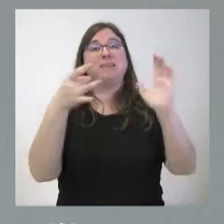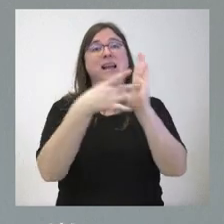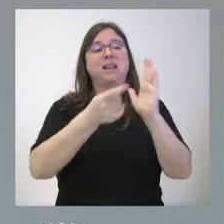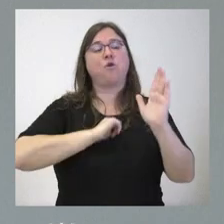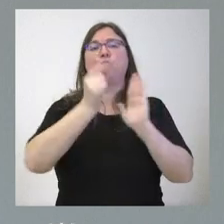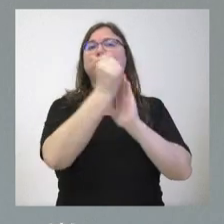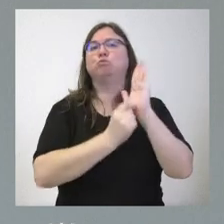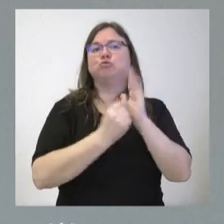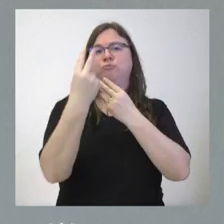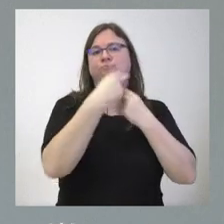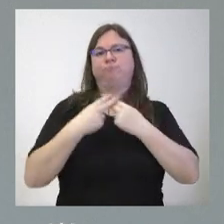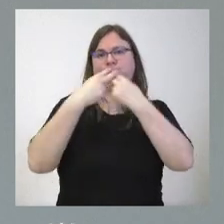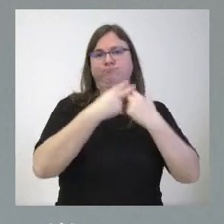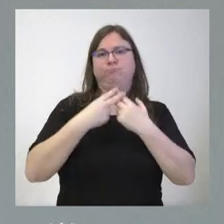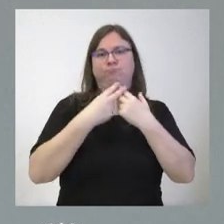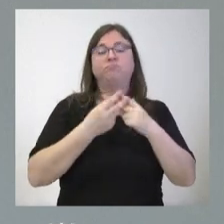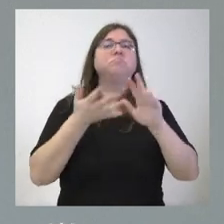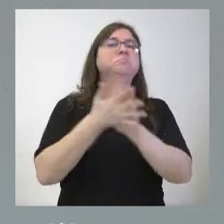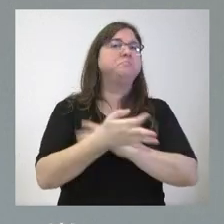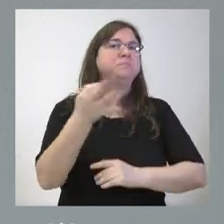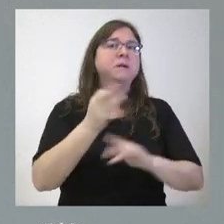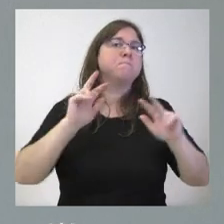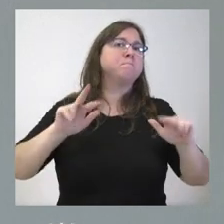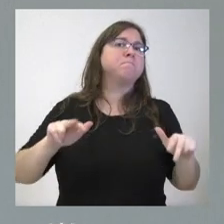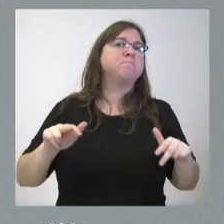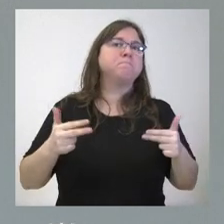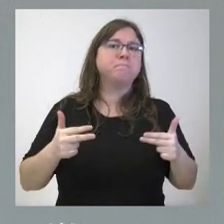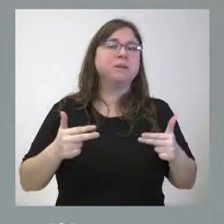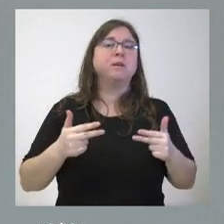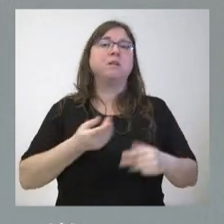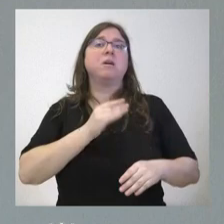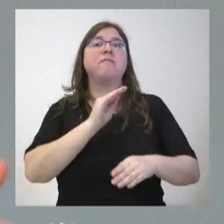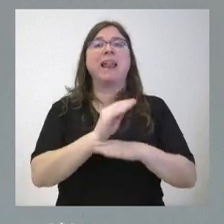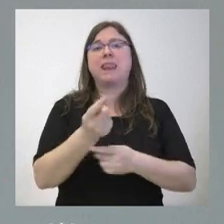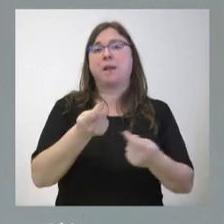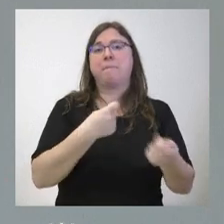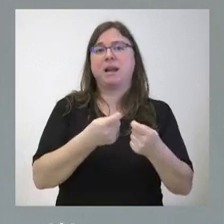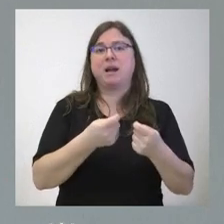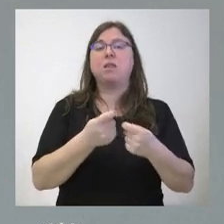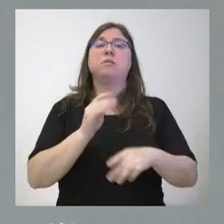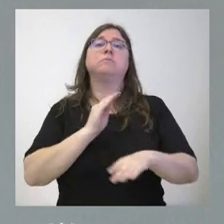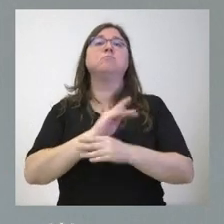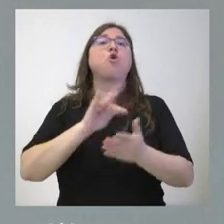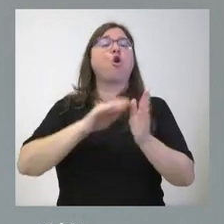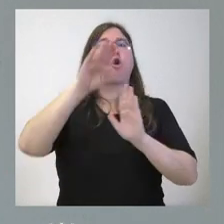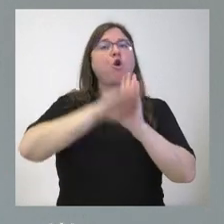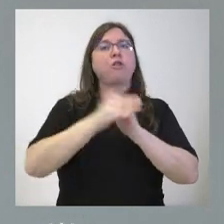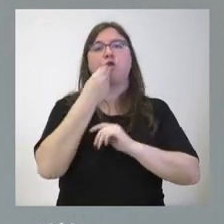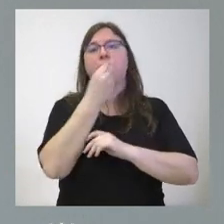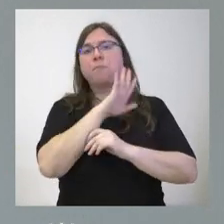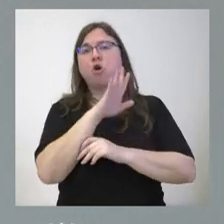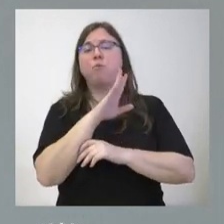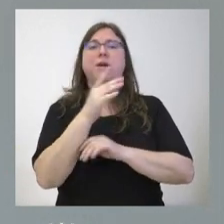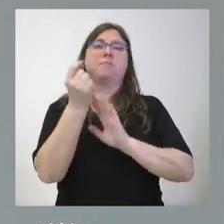financiera que nos analizan esto que es lo que nos permite nos permite financiarnos en el mercado nos permite acceder en mejores condiciones de tipos de interés